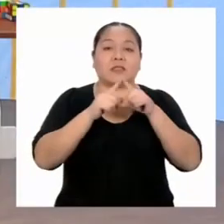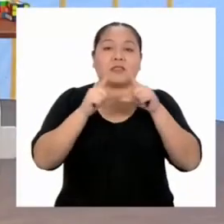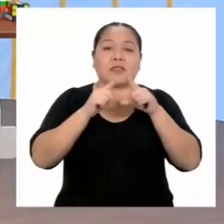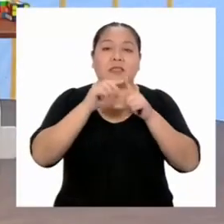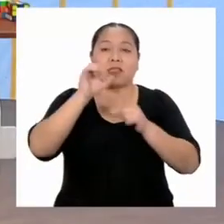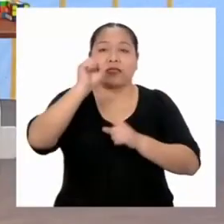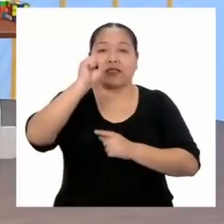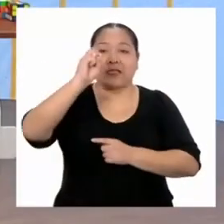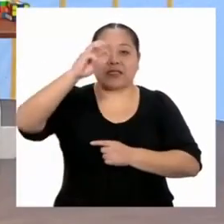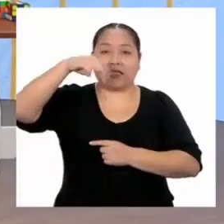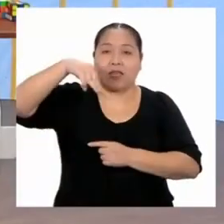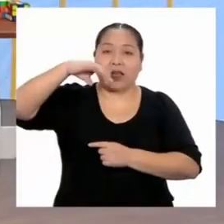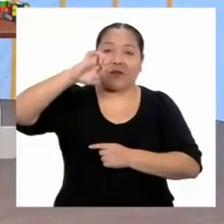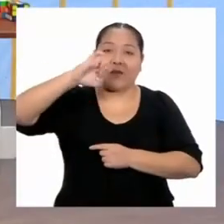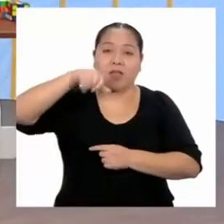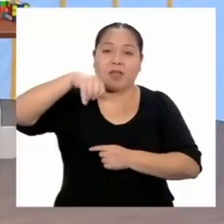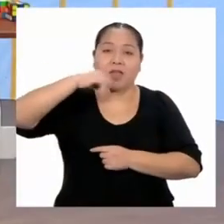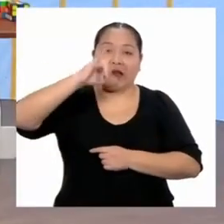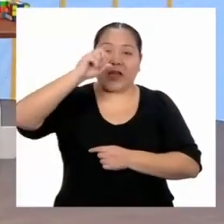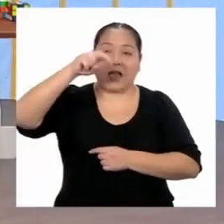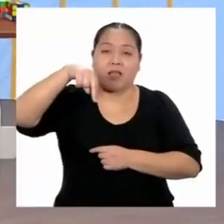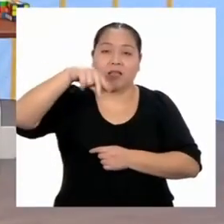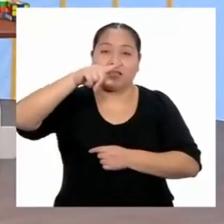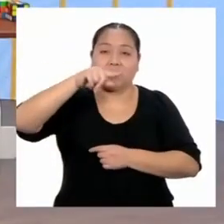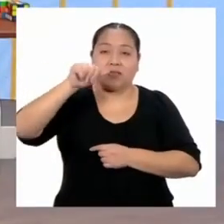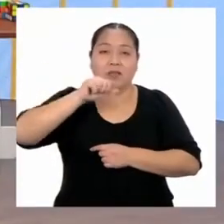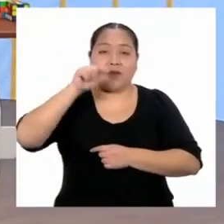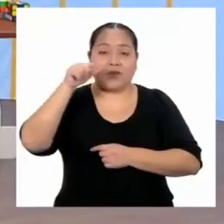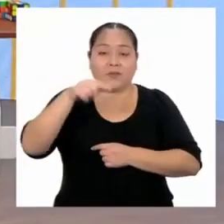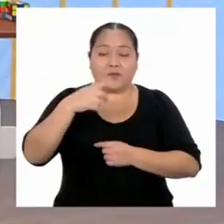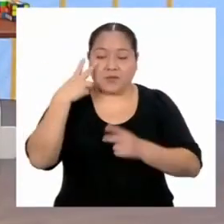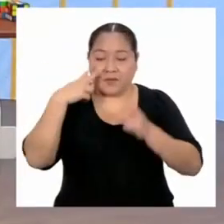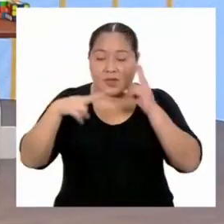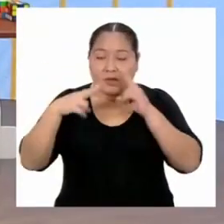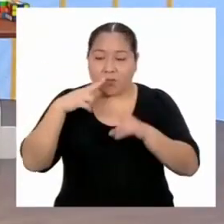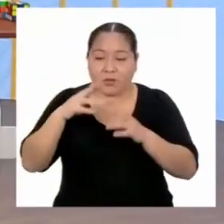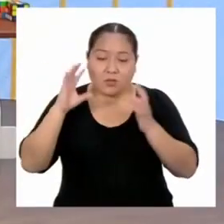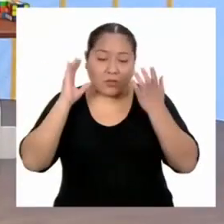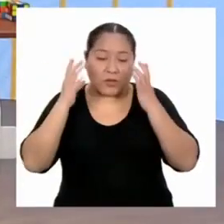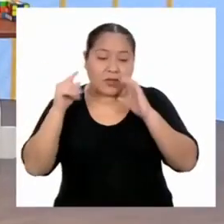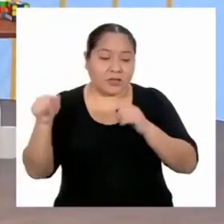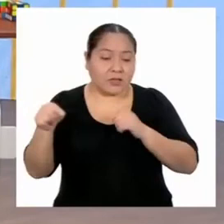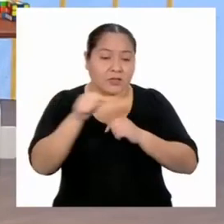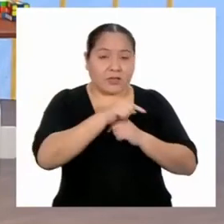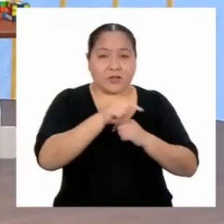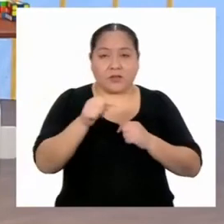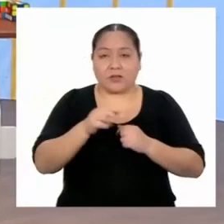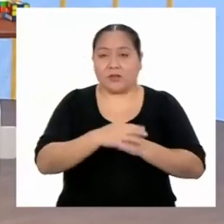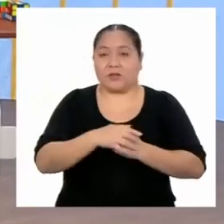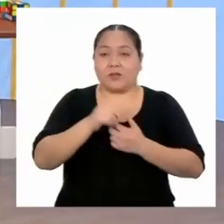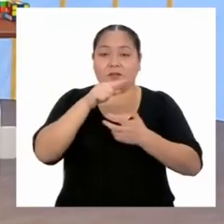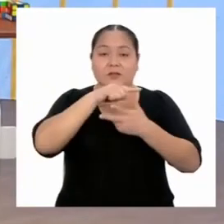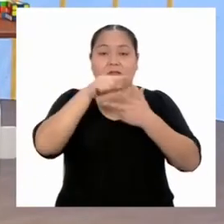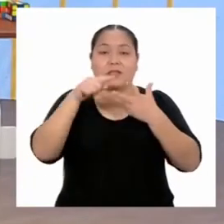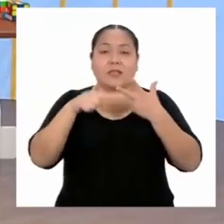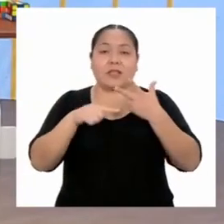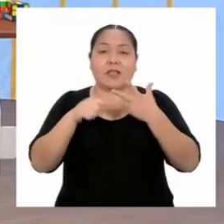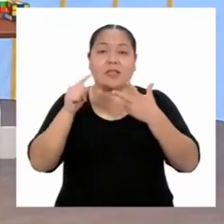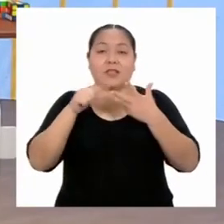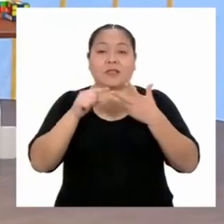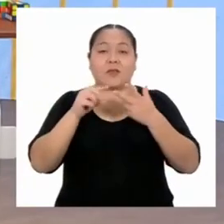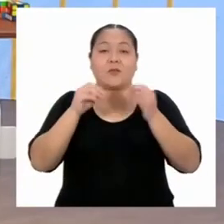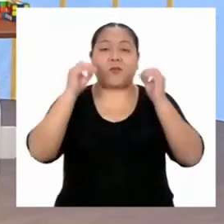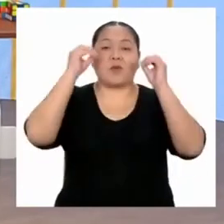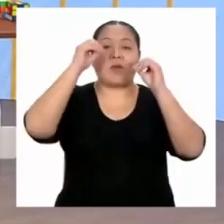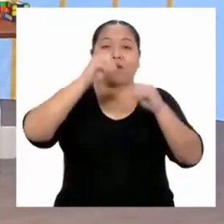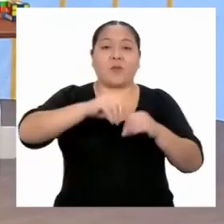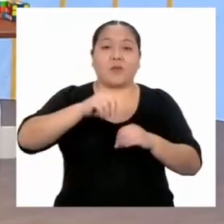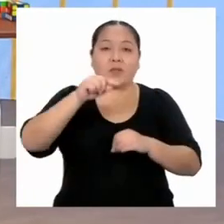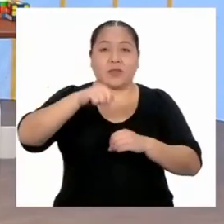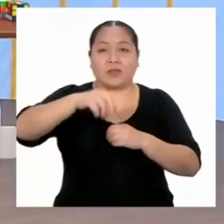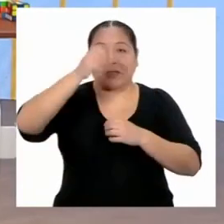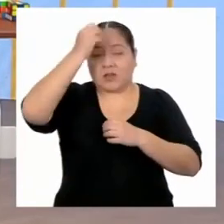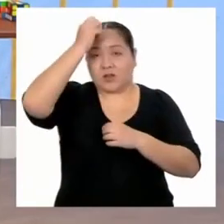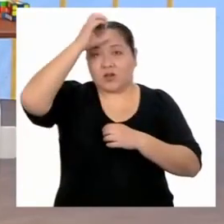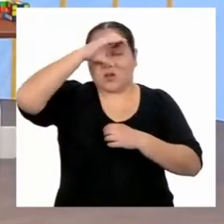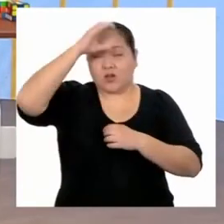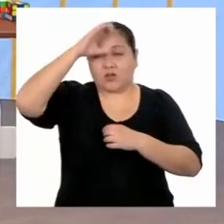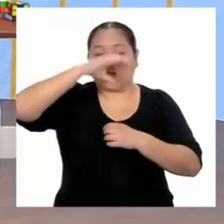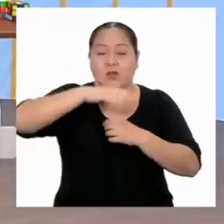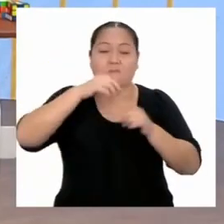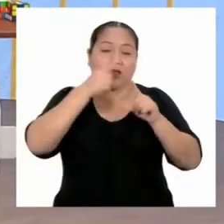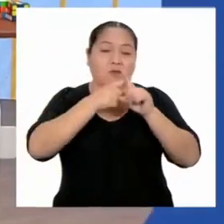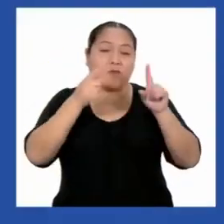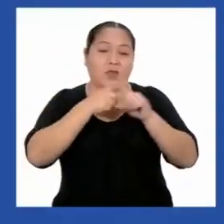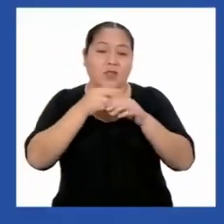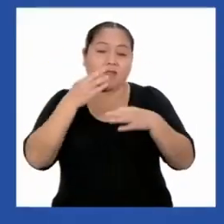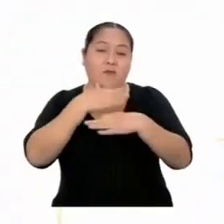Reconocimos figuras semejantes gracias a los tres criterios y vimos cómo podemos aplicar estos conocimientos a distintas situaciones